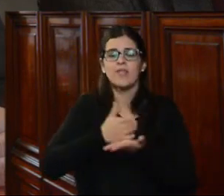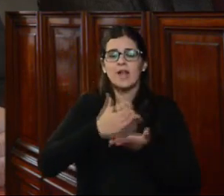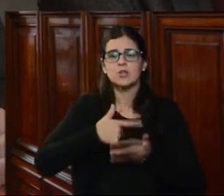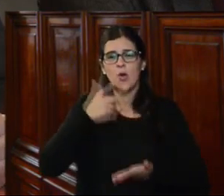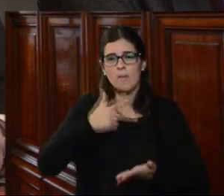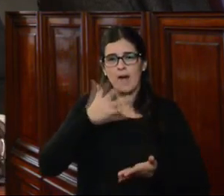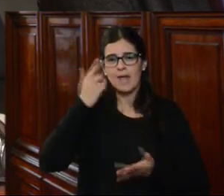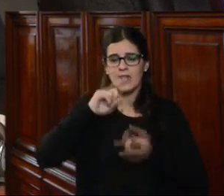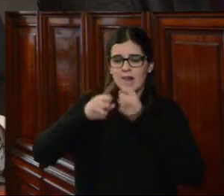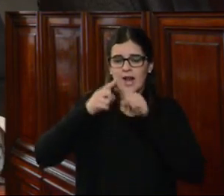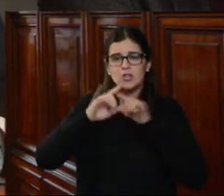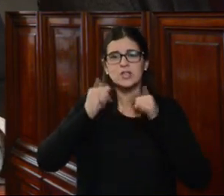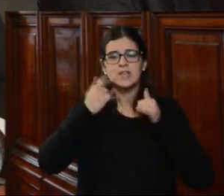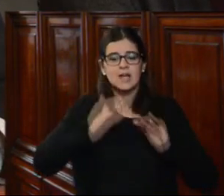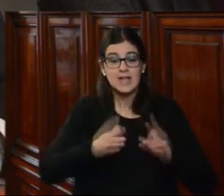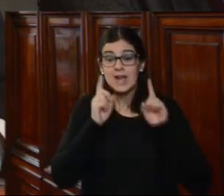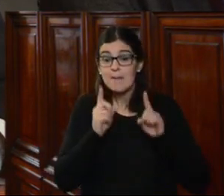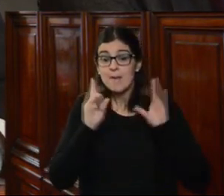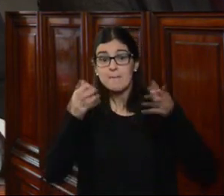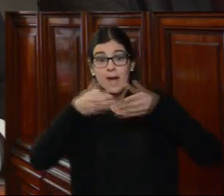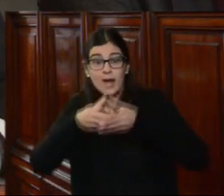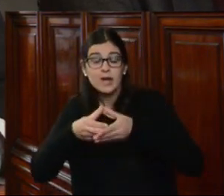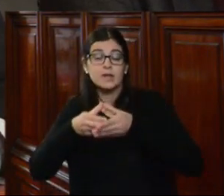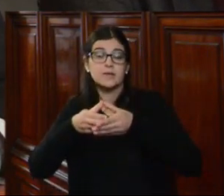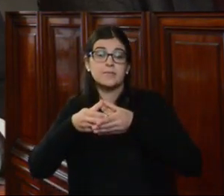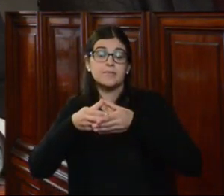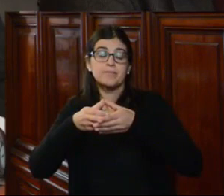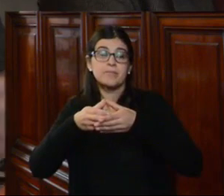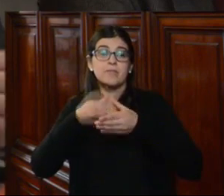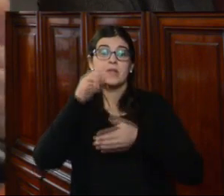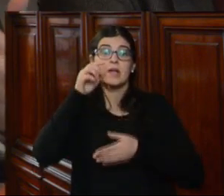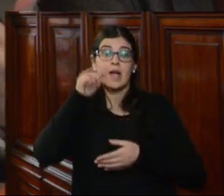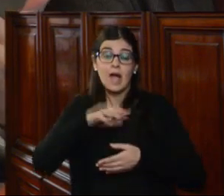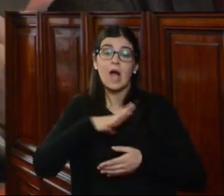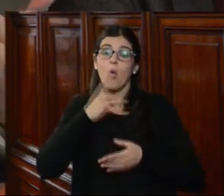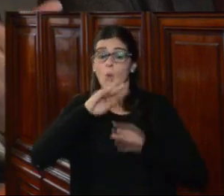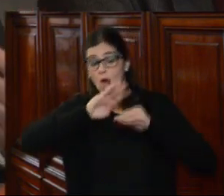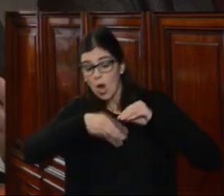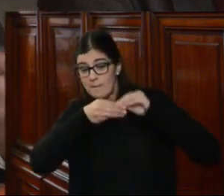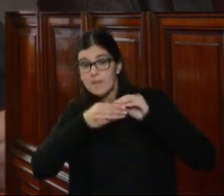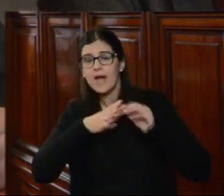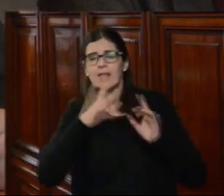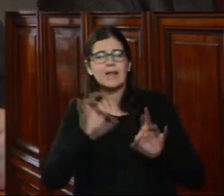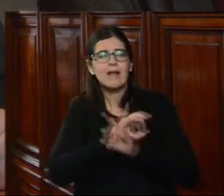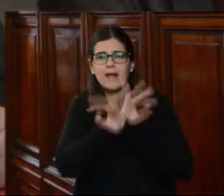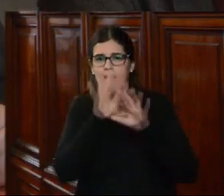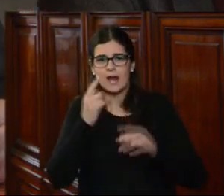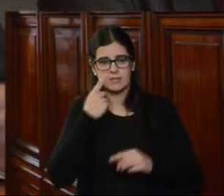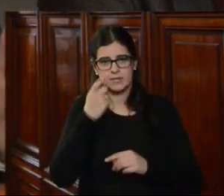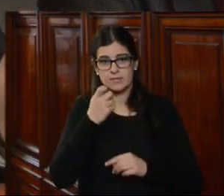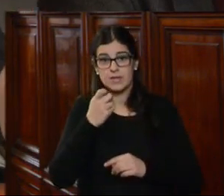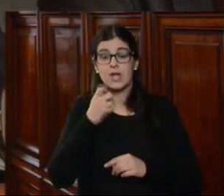Bienes y a la Declaración y Programa de Acción de la misma, que hay una complementariedad clara entre